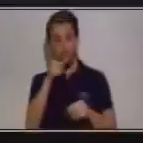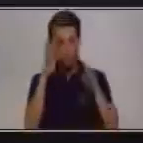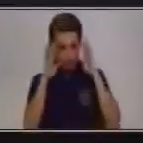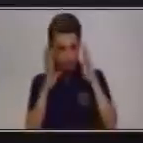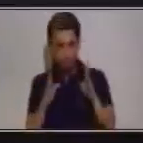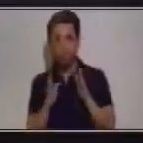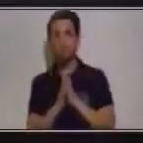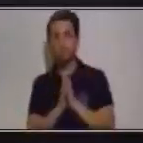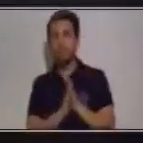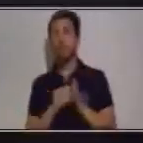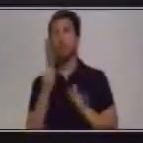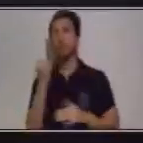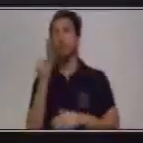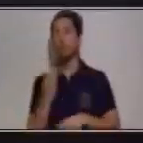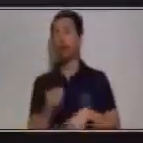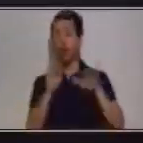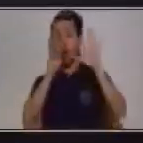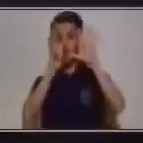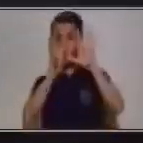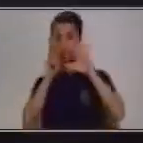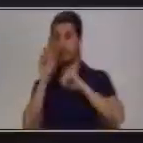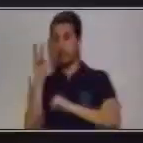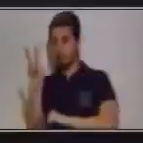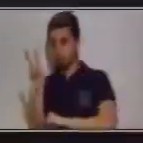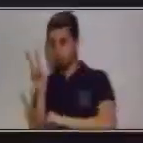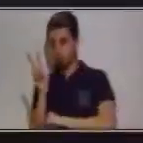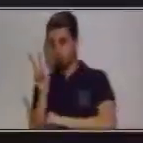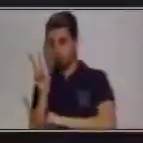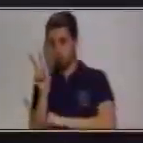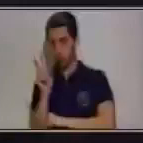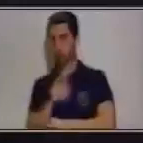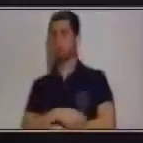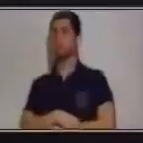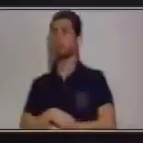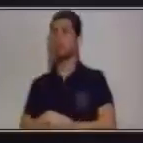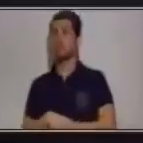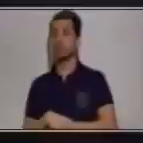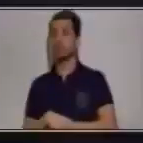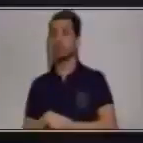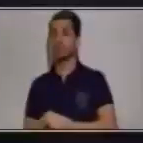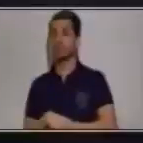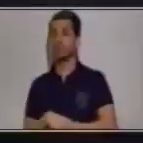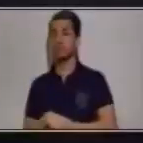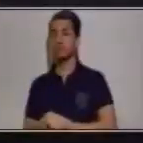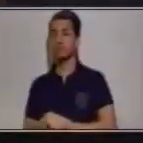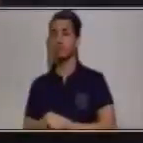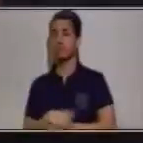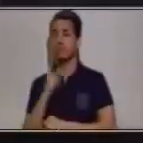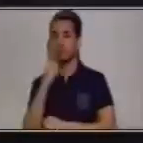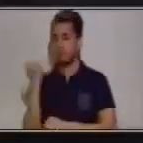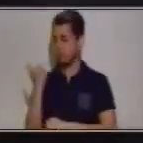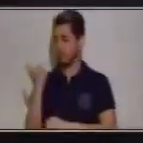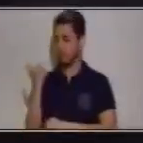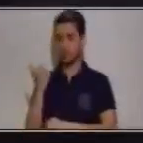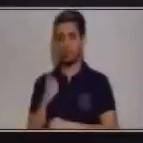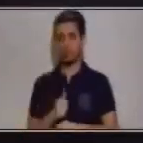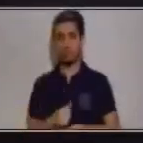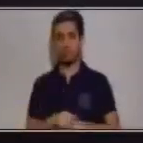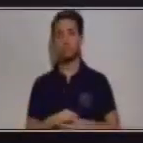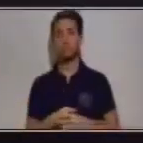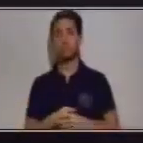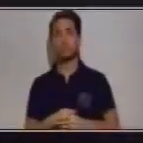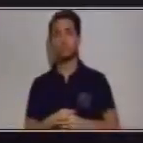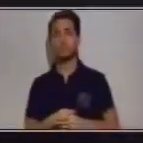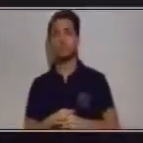al número 82. Al 82, que lo tengo por acá, le